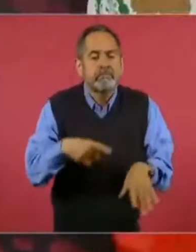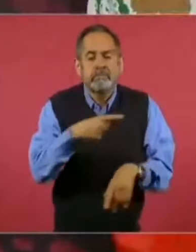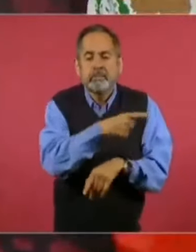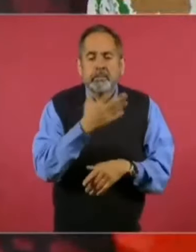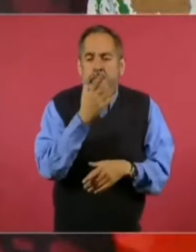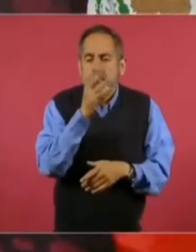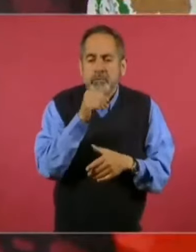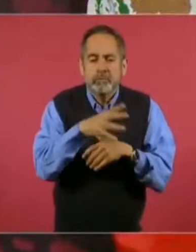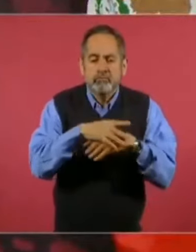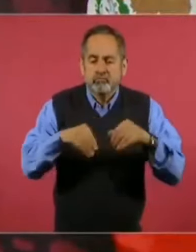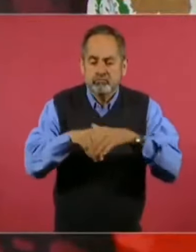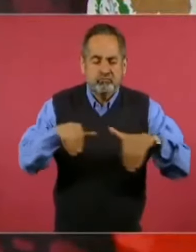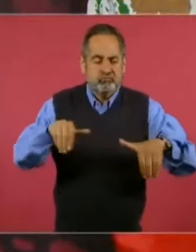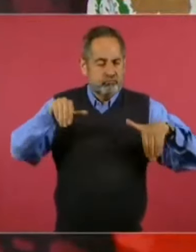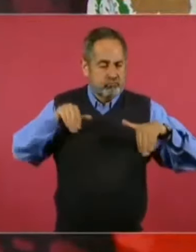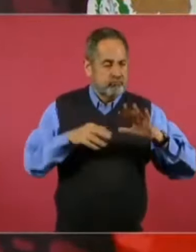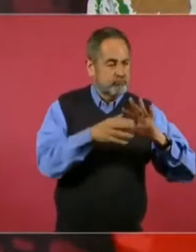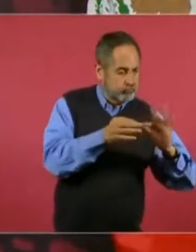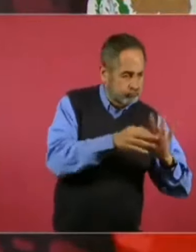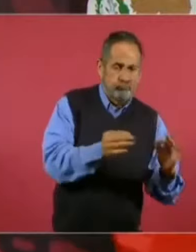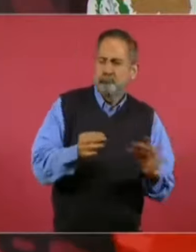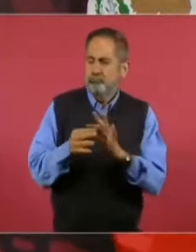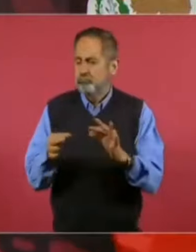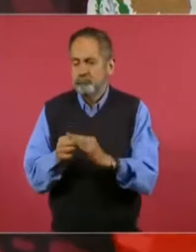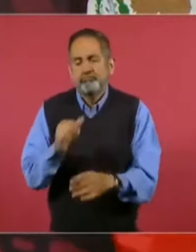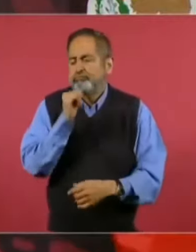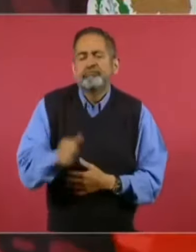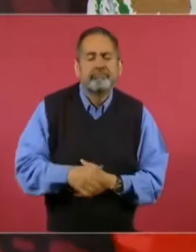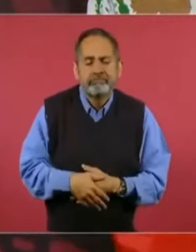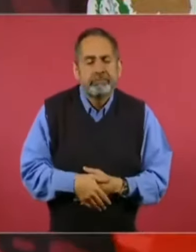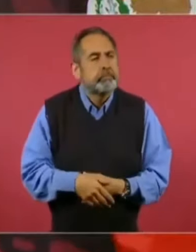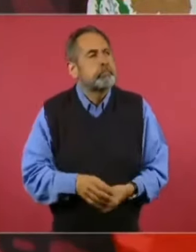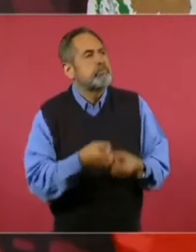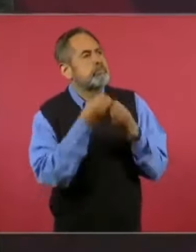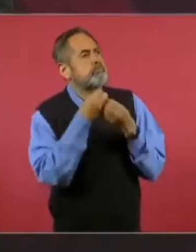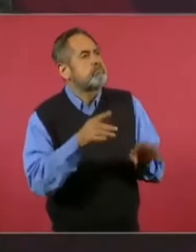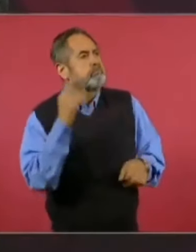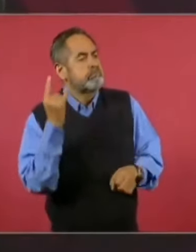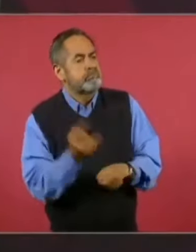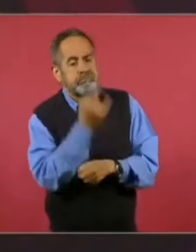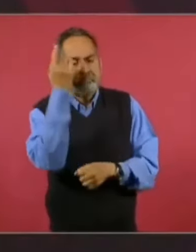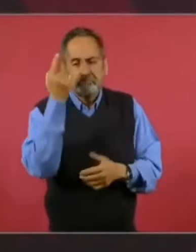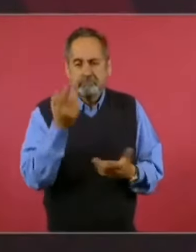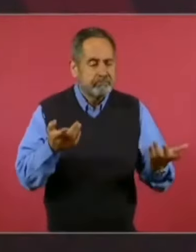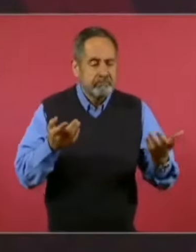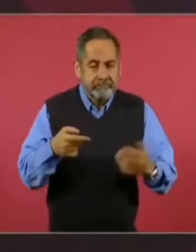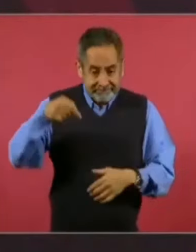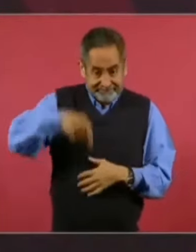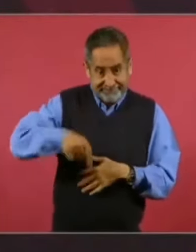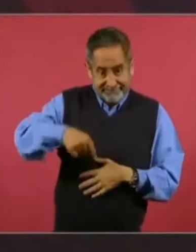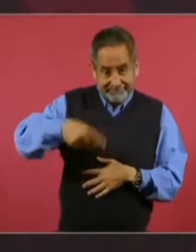De aquí había en México la